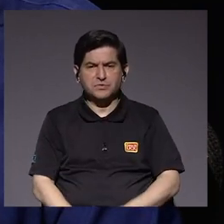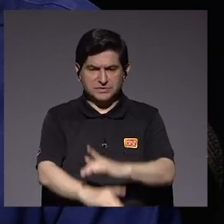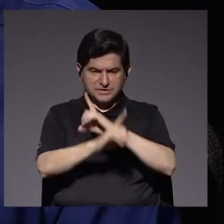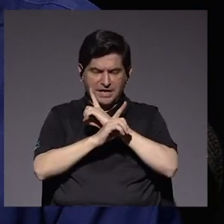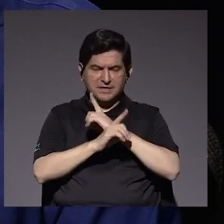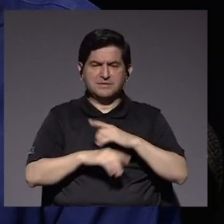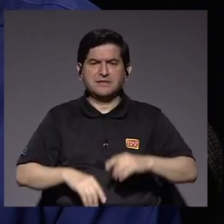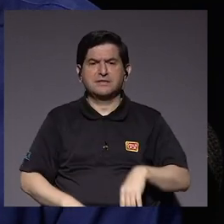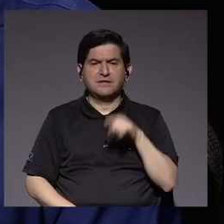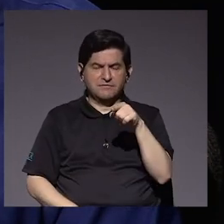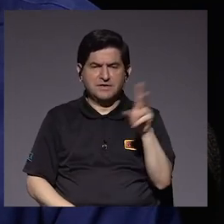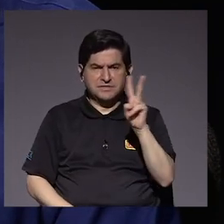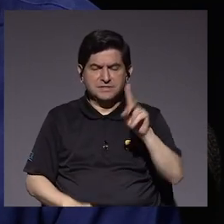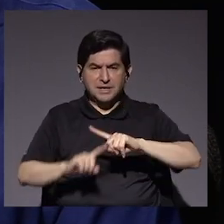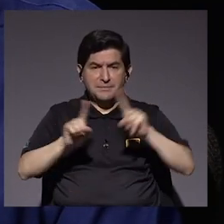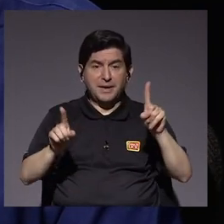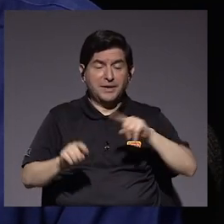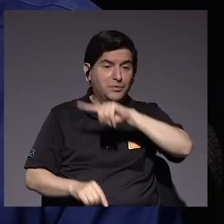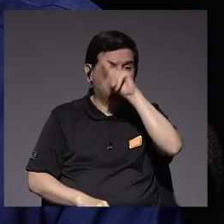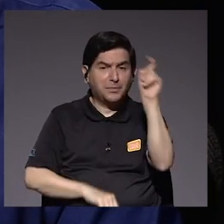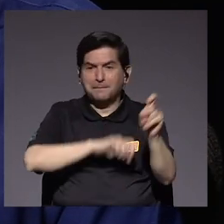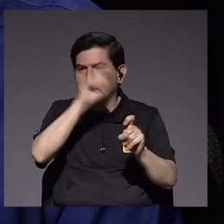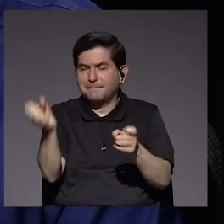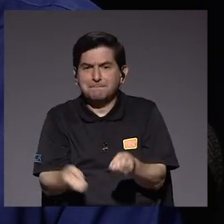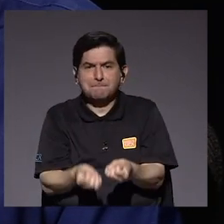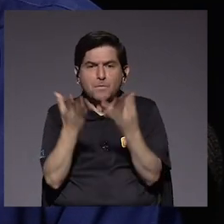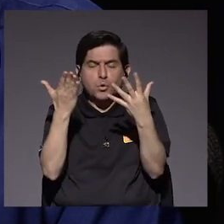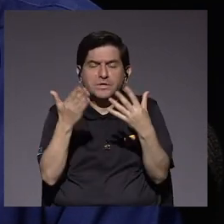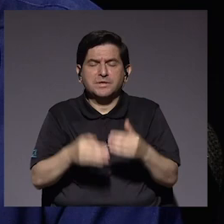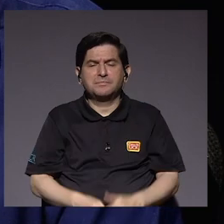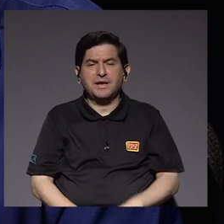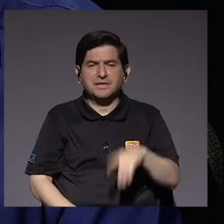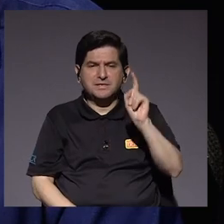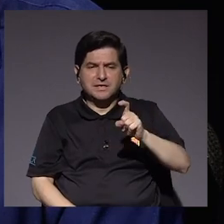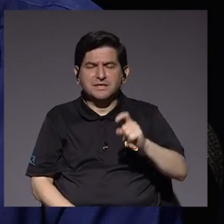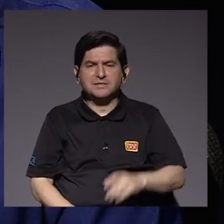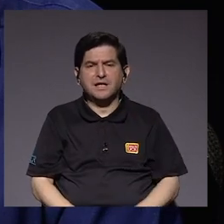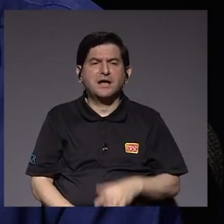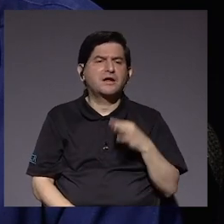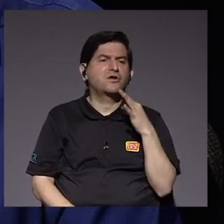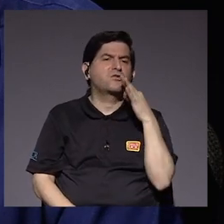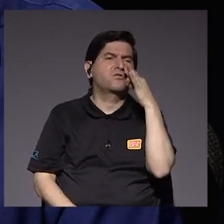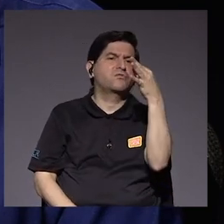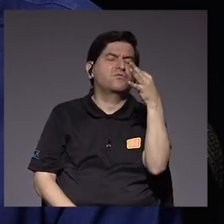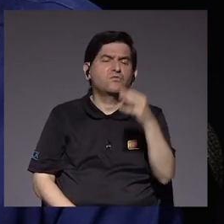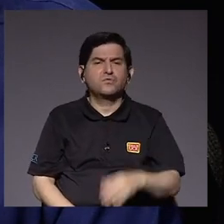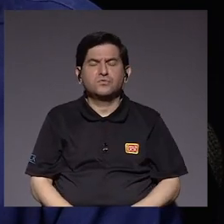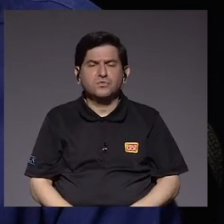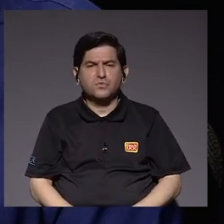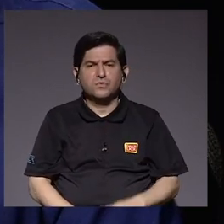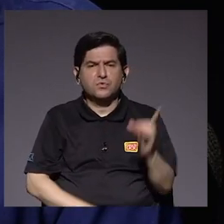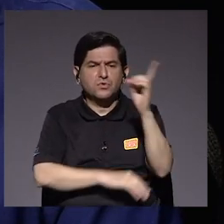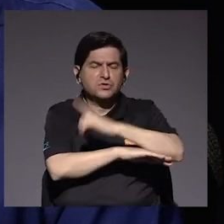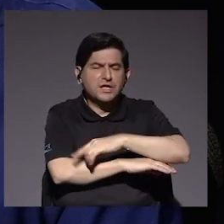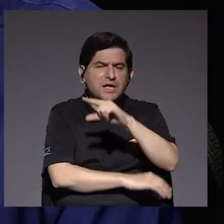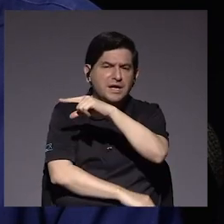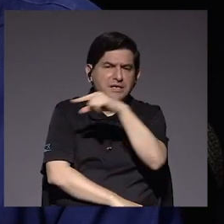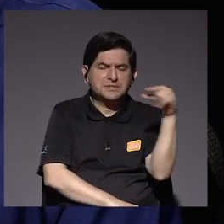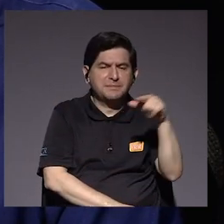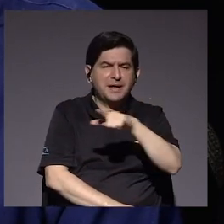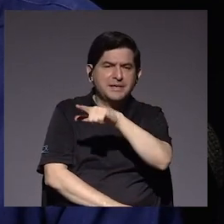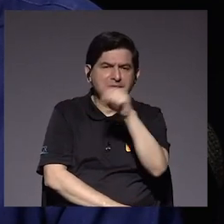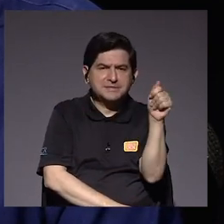pero hay muchas cosas que no sabemos y hay muchas interrogantes que se van a ir resolviendo en el transcurso de los próximos días, semanas,